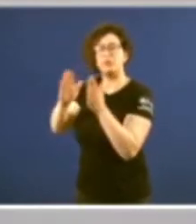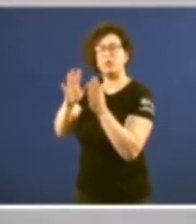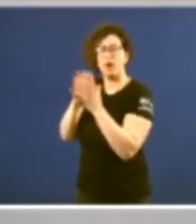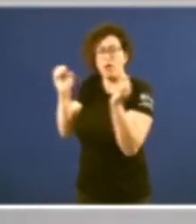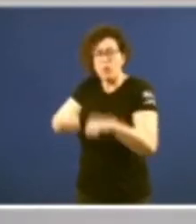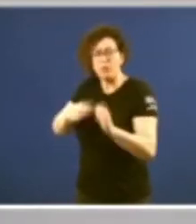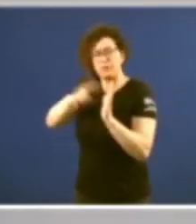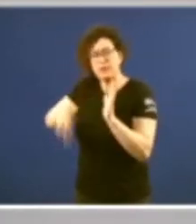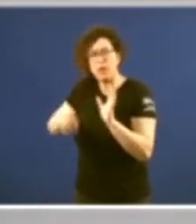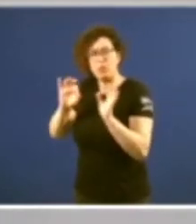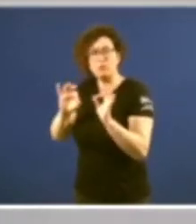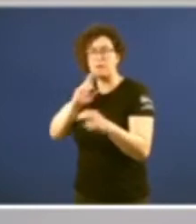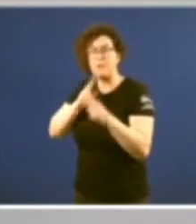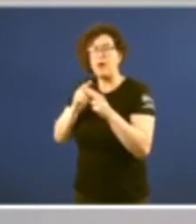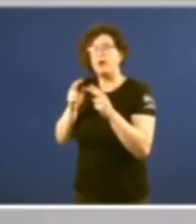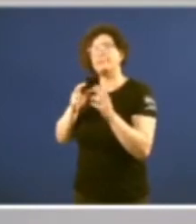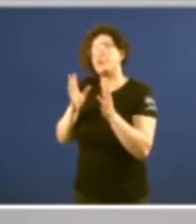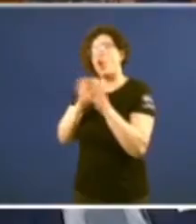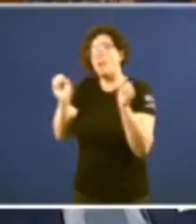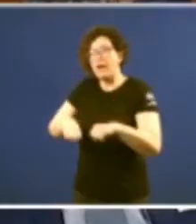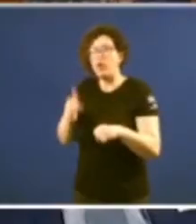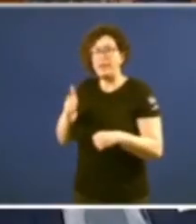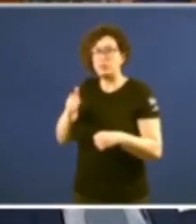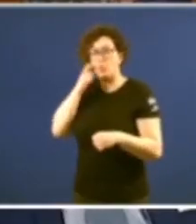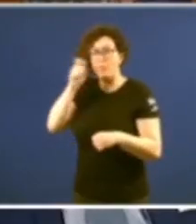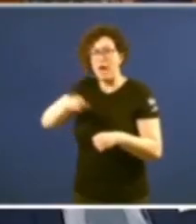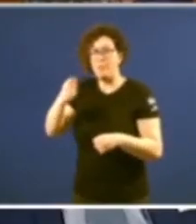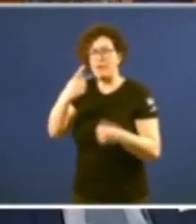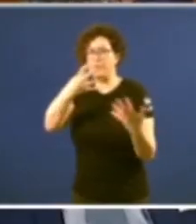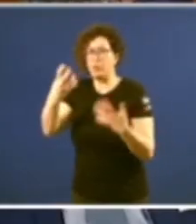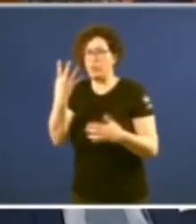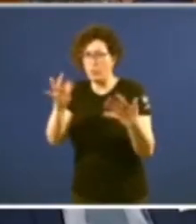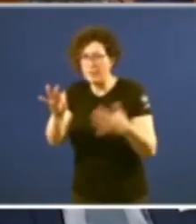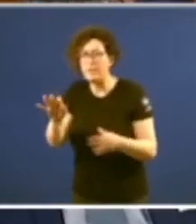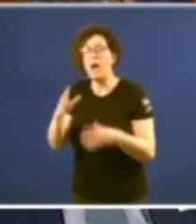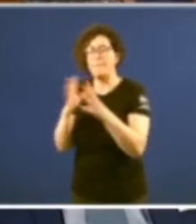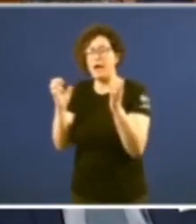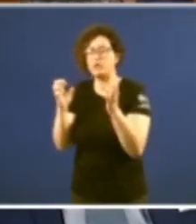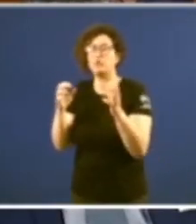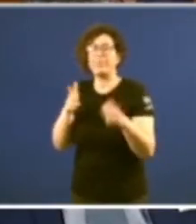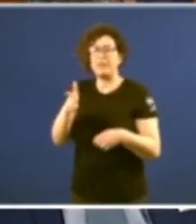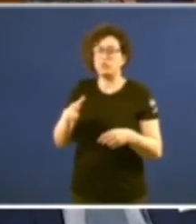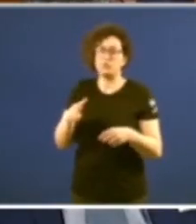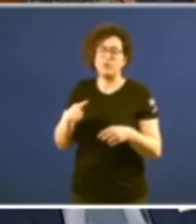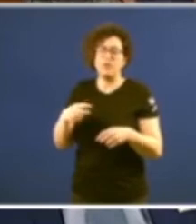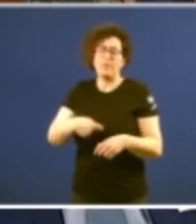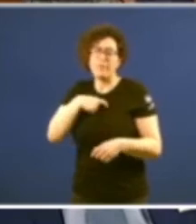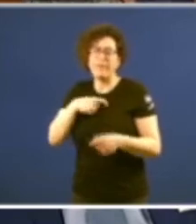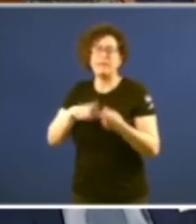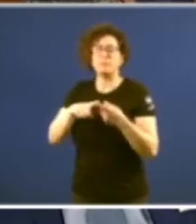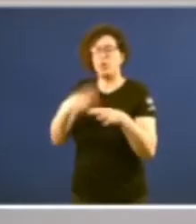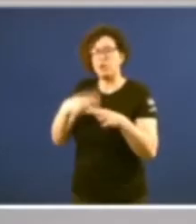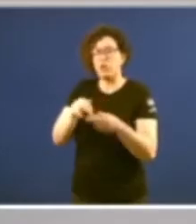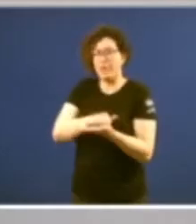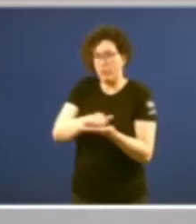internacionales, o Convenio de Derechos Humanos de 1950, os Pactos de Derechos Civiles e Políticos de Nueva York, os